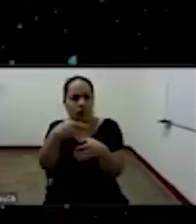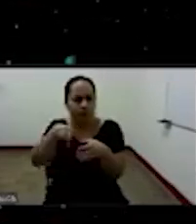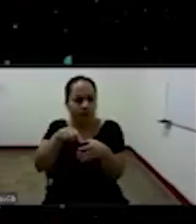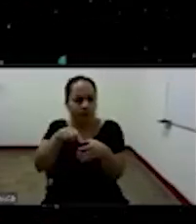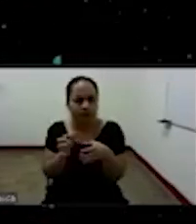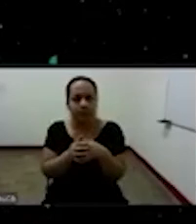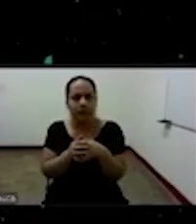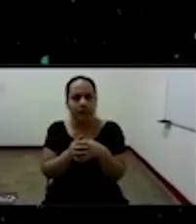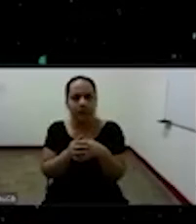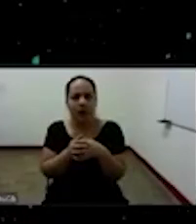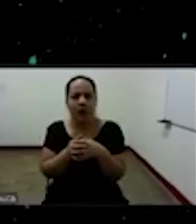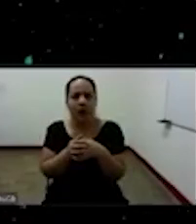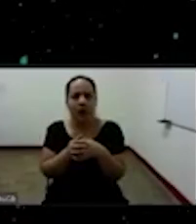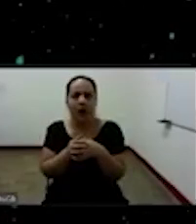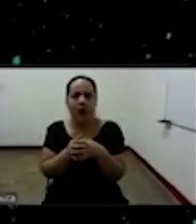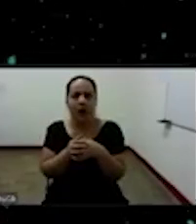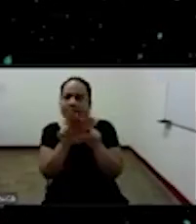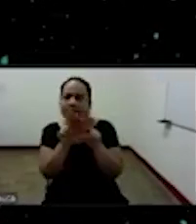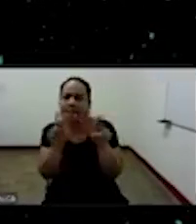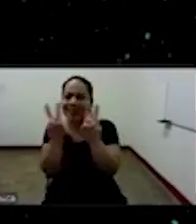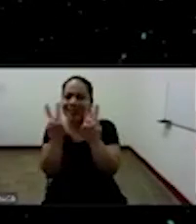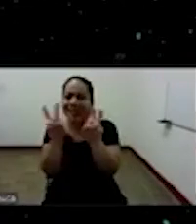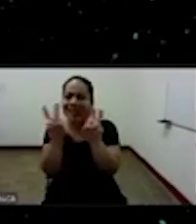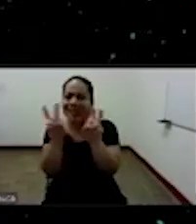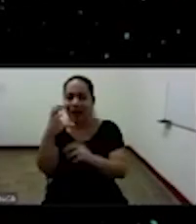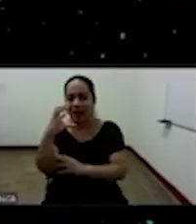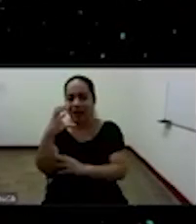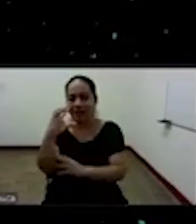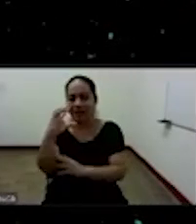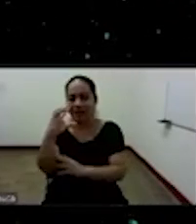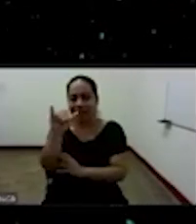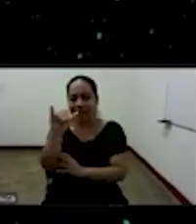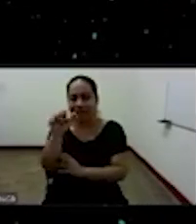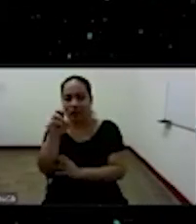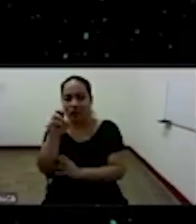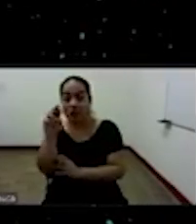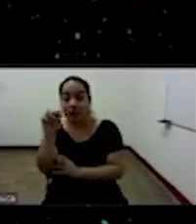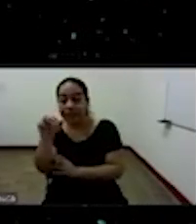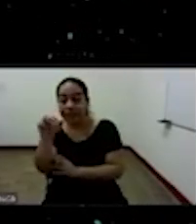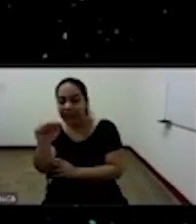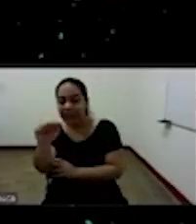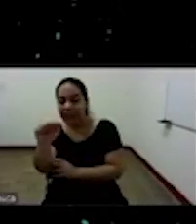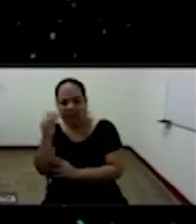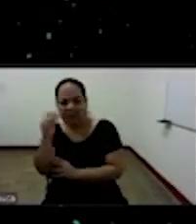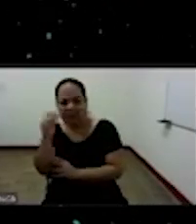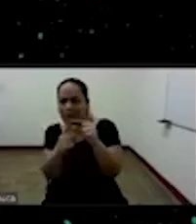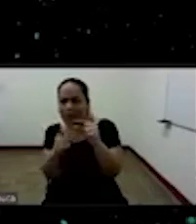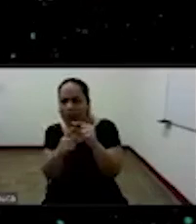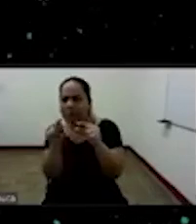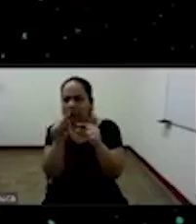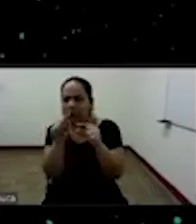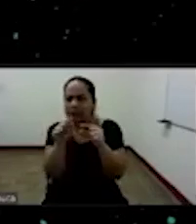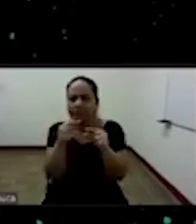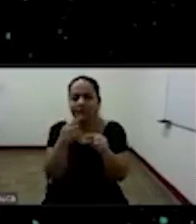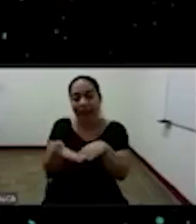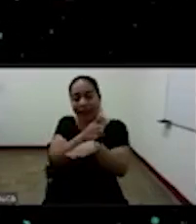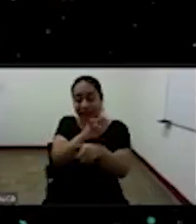vemos esta ¿por qué le llamamos el tema los cimarronajes? porque al principio fueron personas